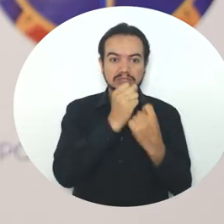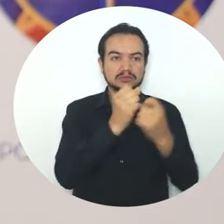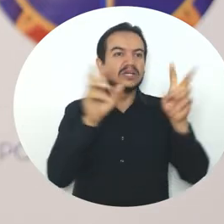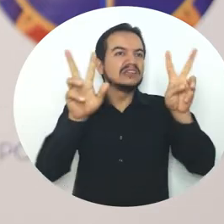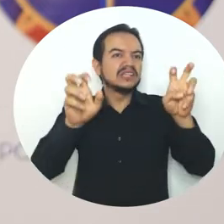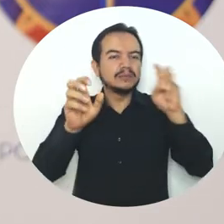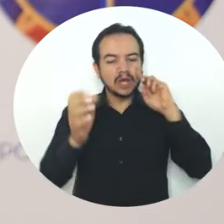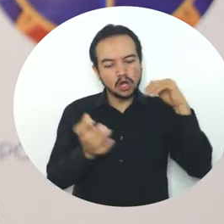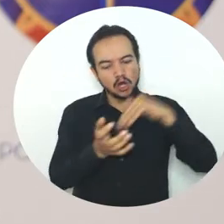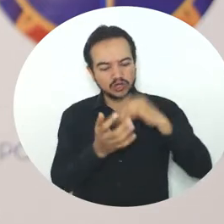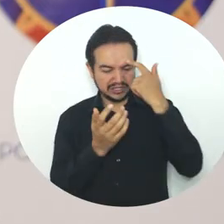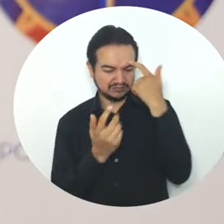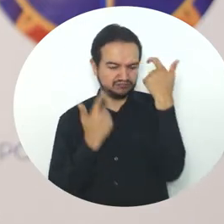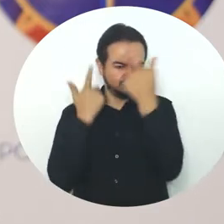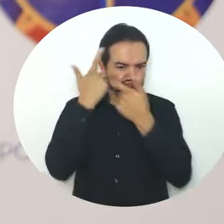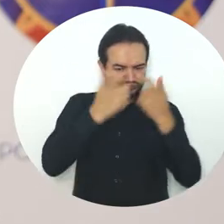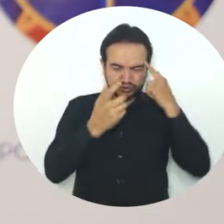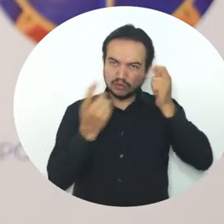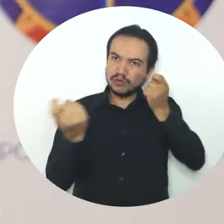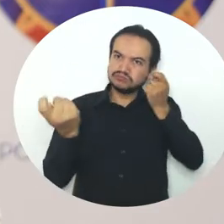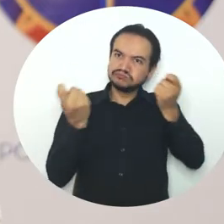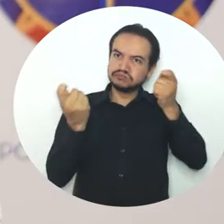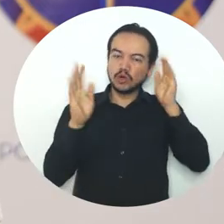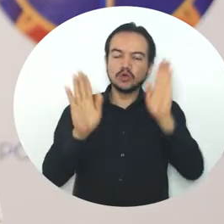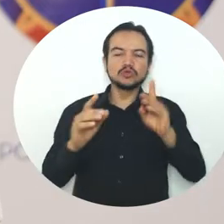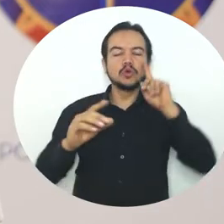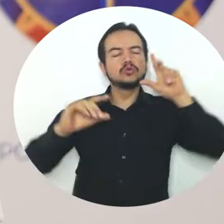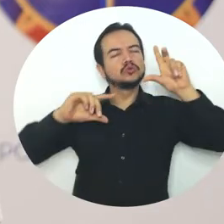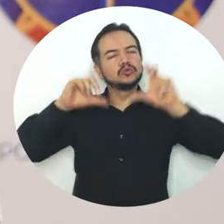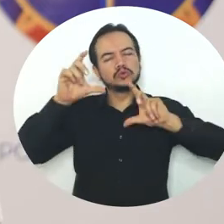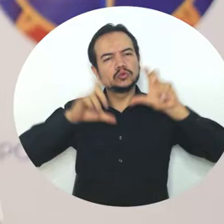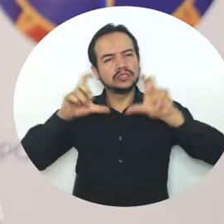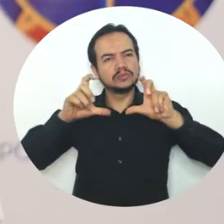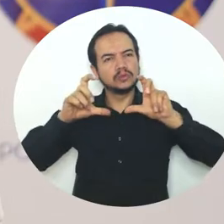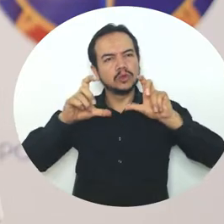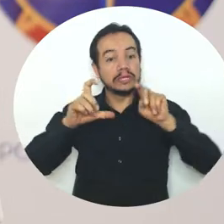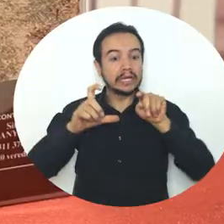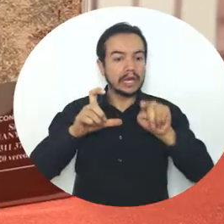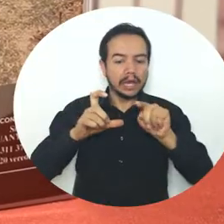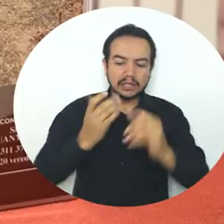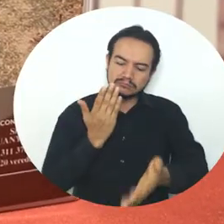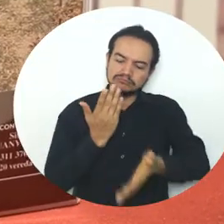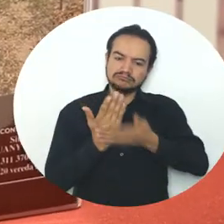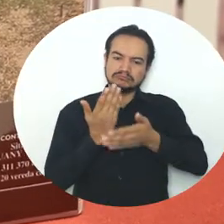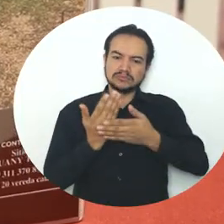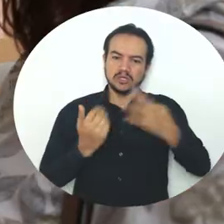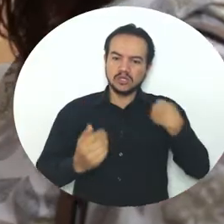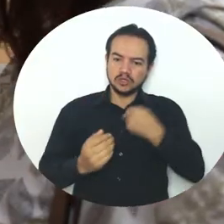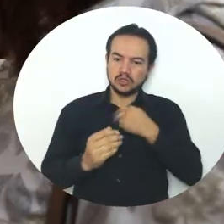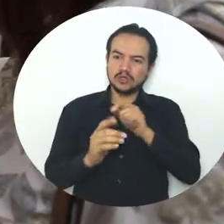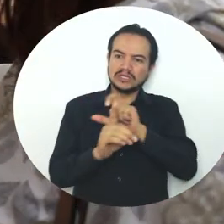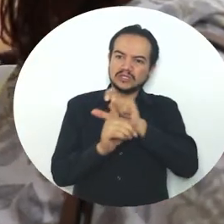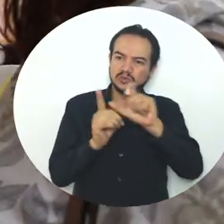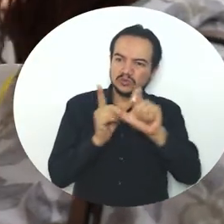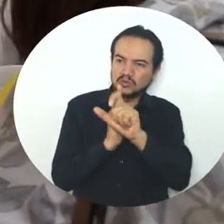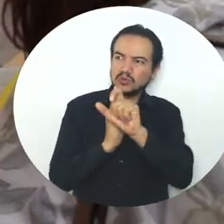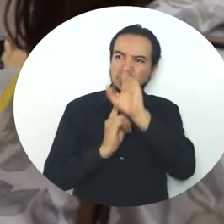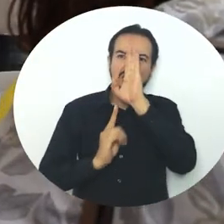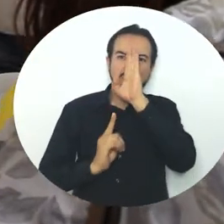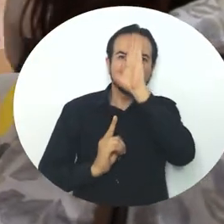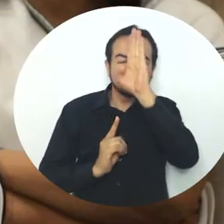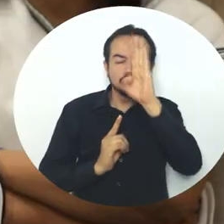el turismo, que es repensar en el turismo, que nos invita a no dejar esas tradiciones, esas